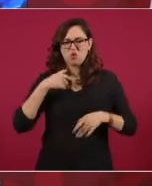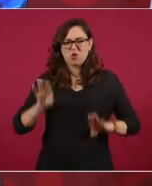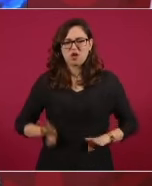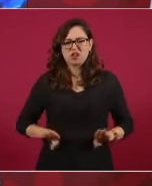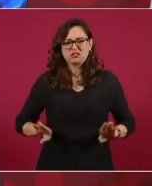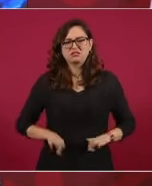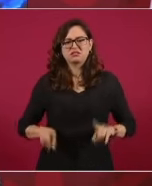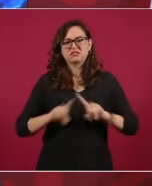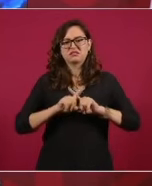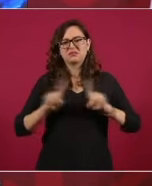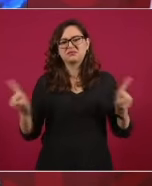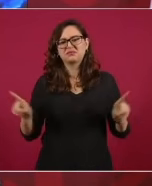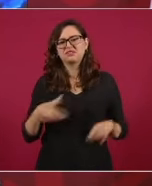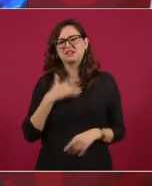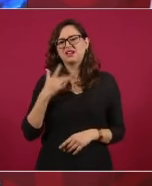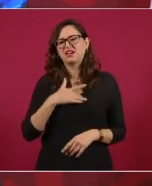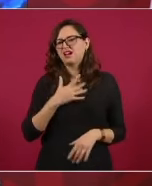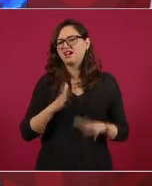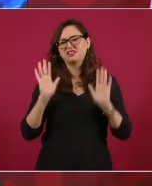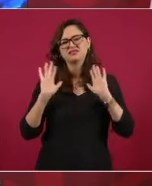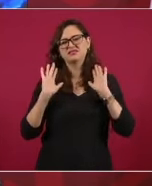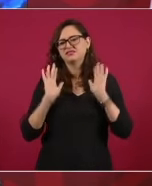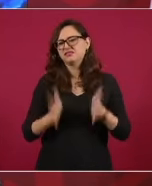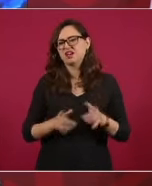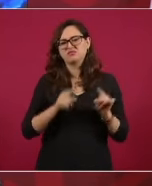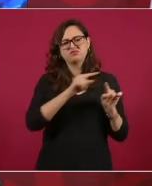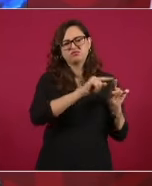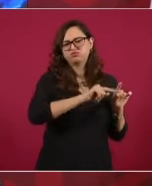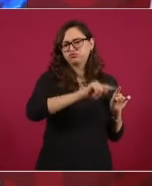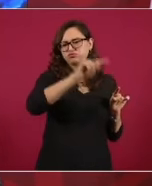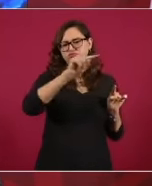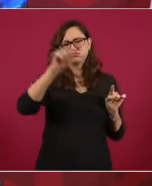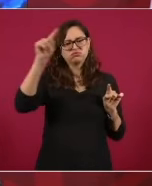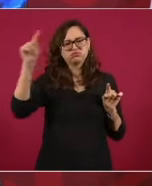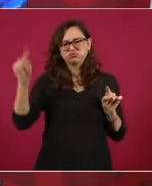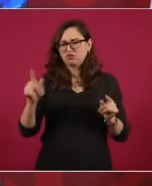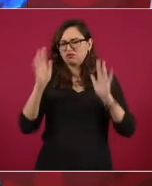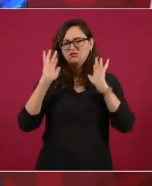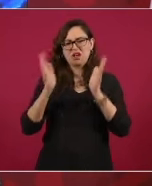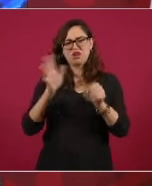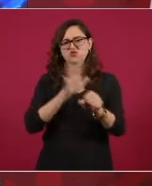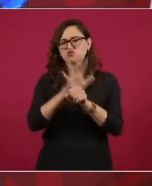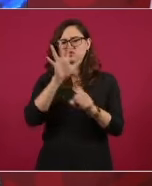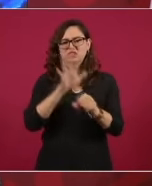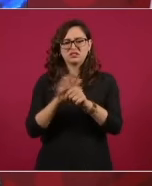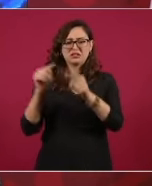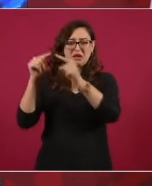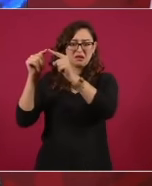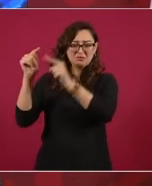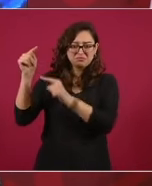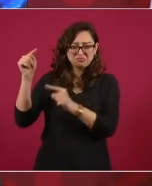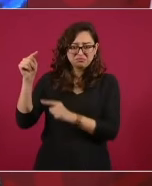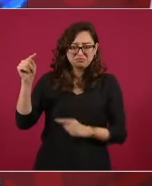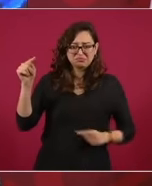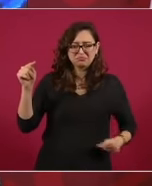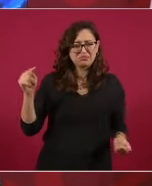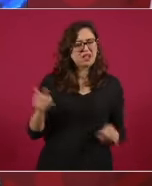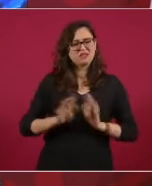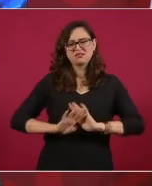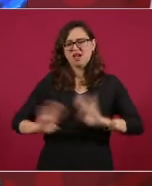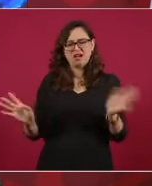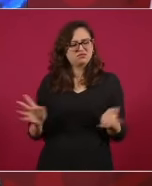Y de aquí para acá, ya no, queda como proyecto.